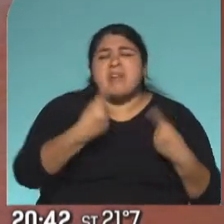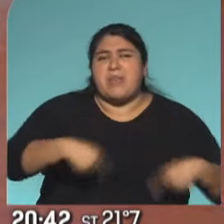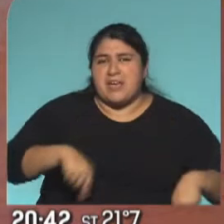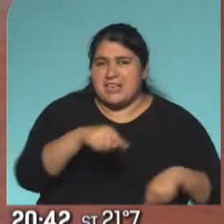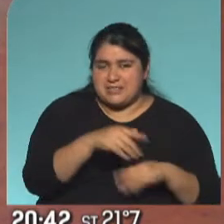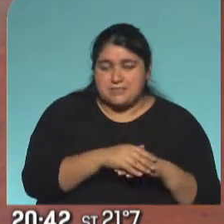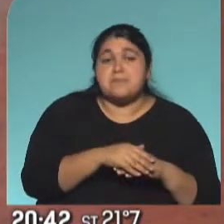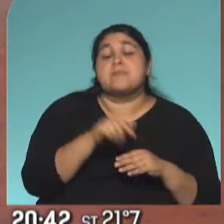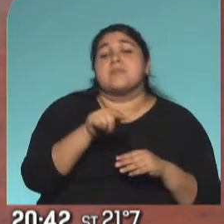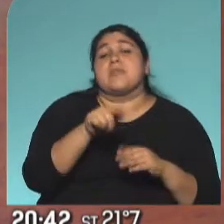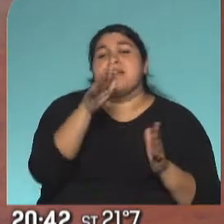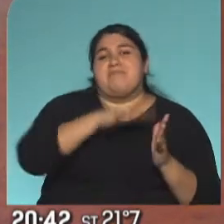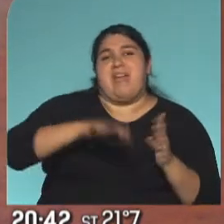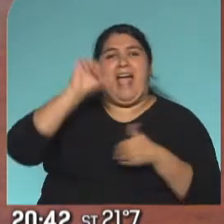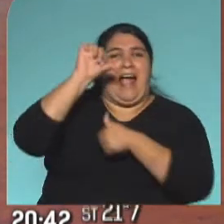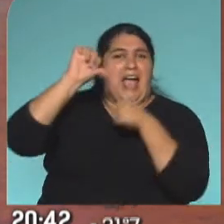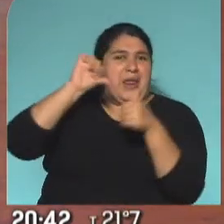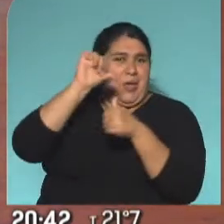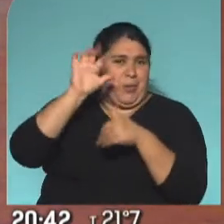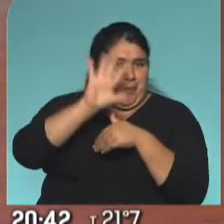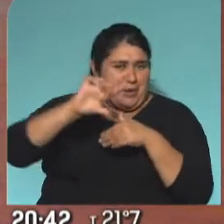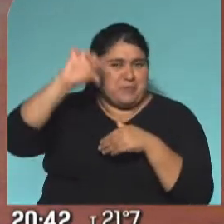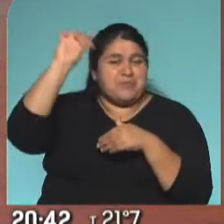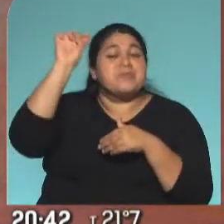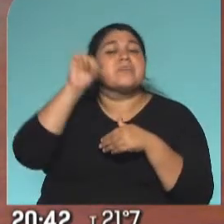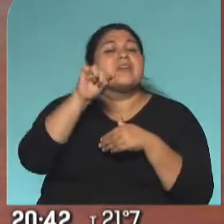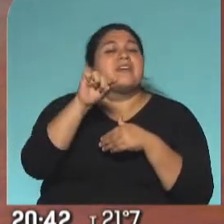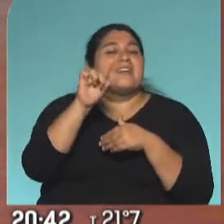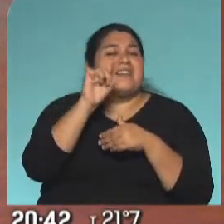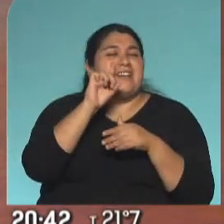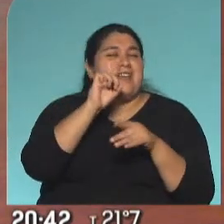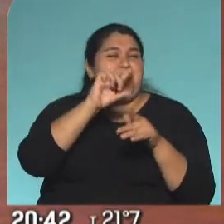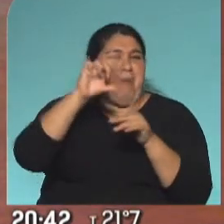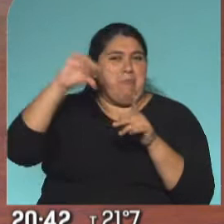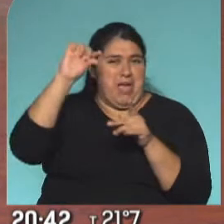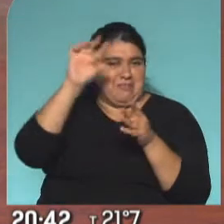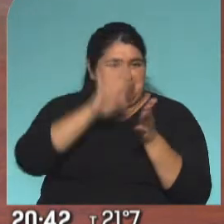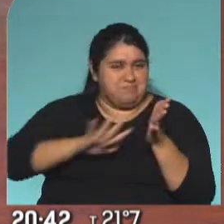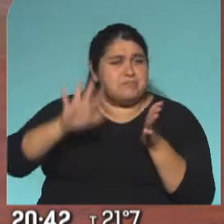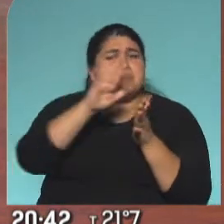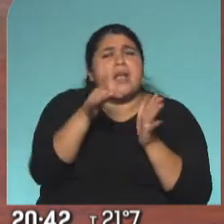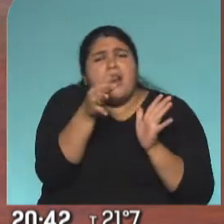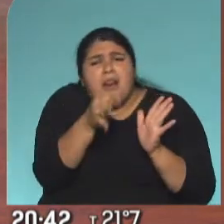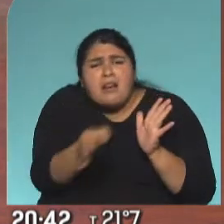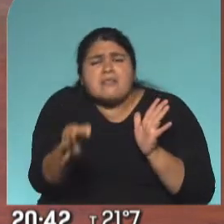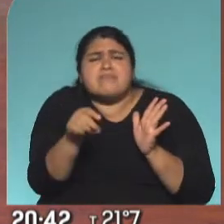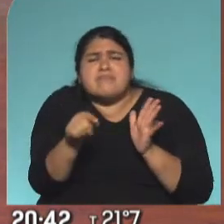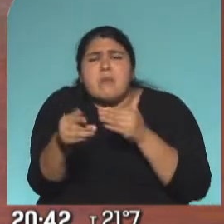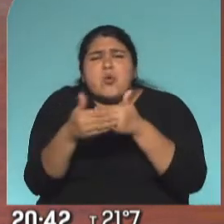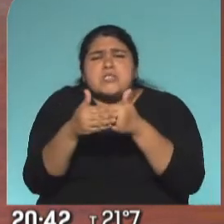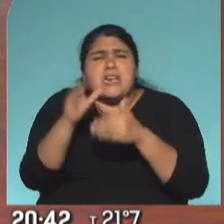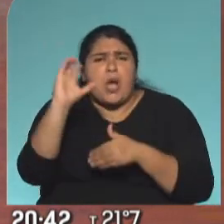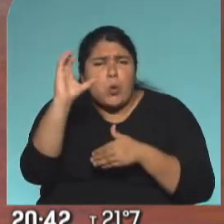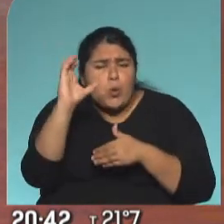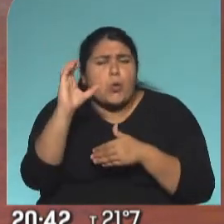felicitas, vamos a ir al Caribe. Podemos ir viendo el mapa en pantalla. ¿Por qué? Vamos a ir a una islita muy cercana a Cuba